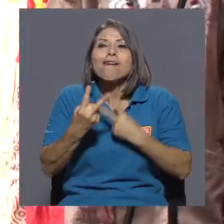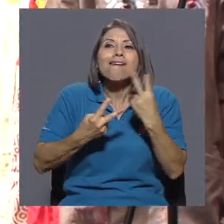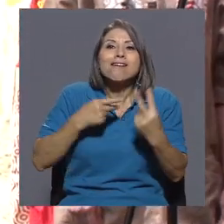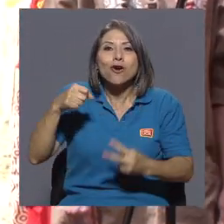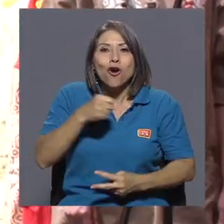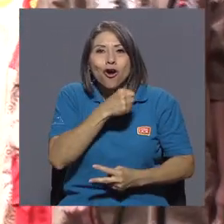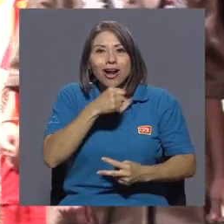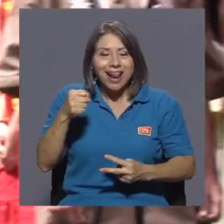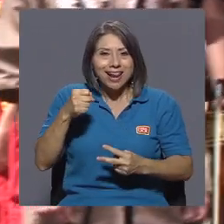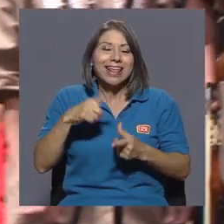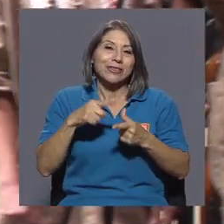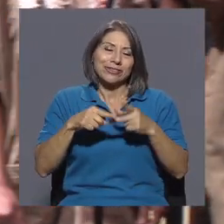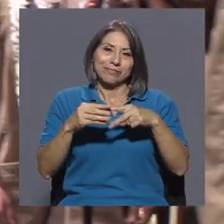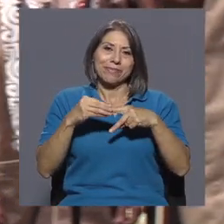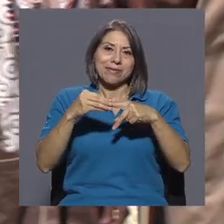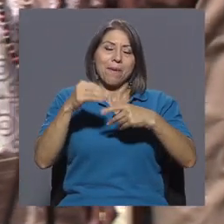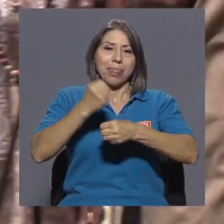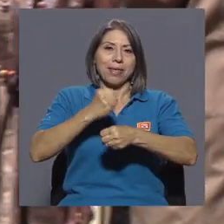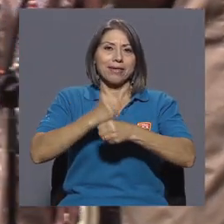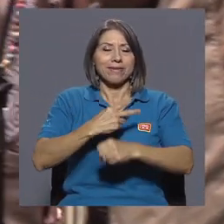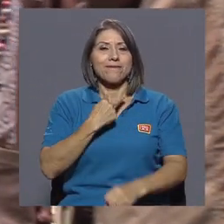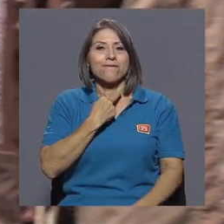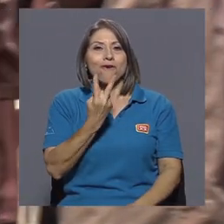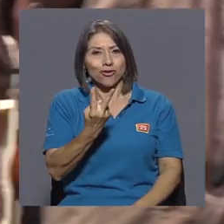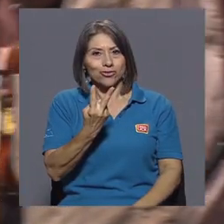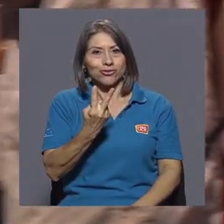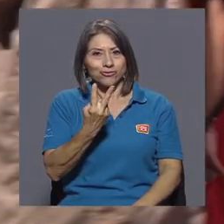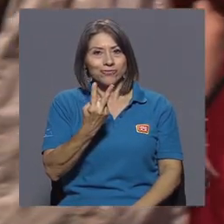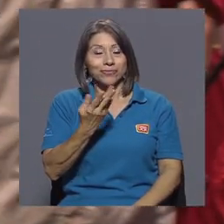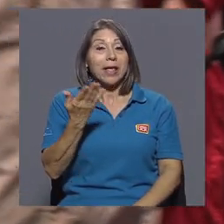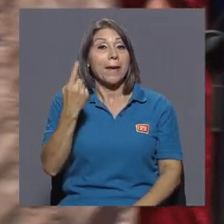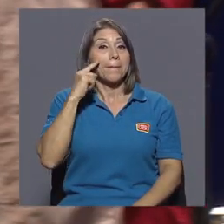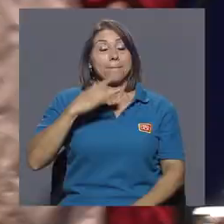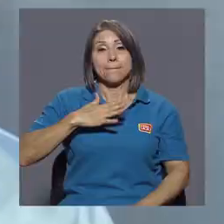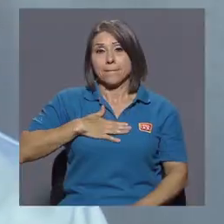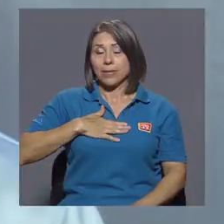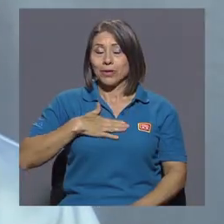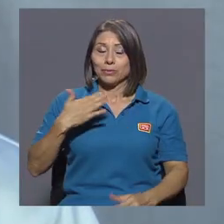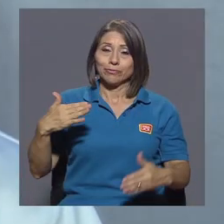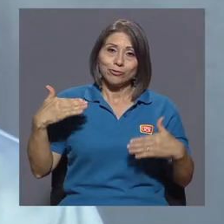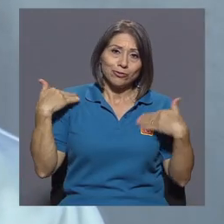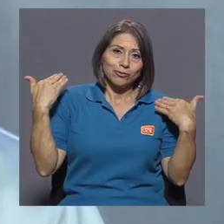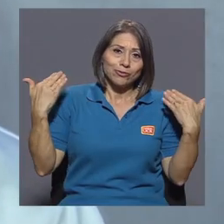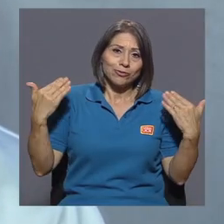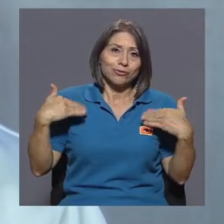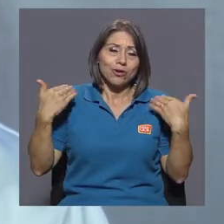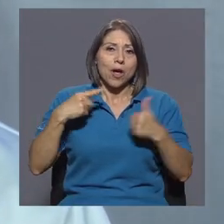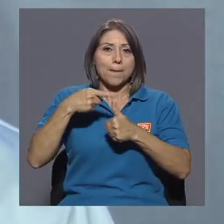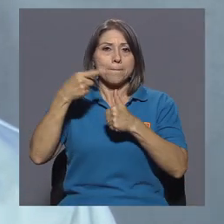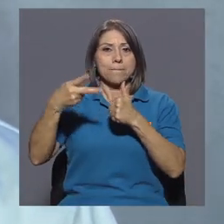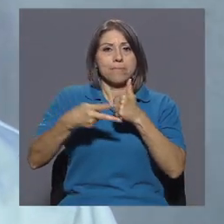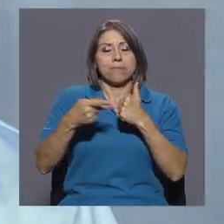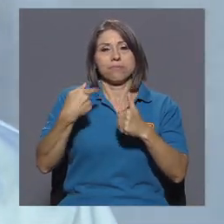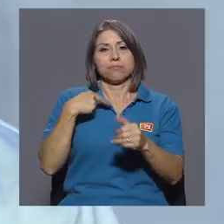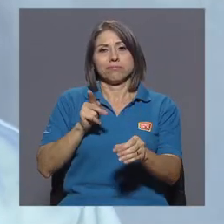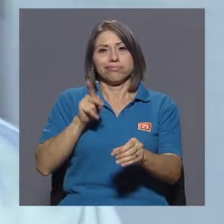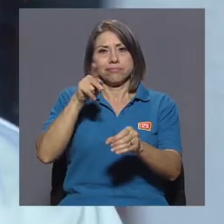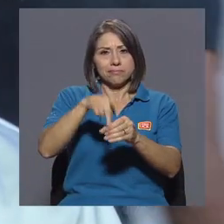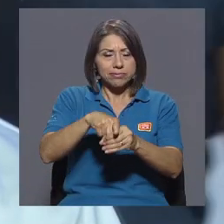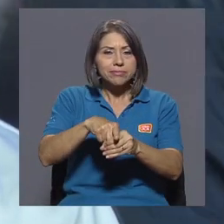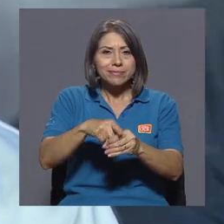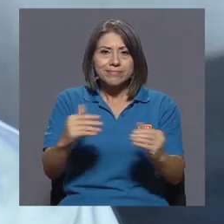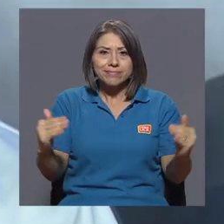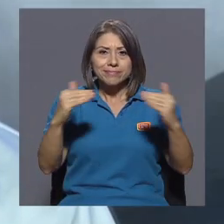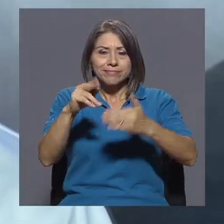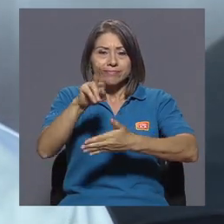trabajamos voz, el instrumento que es la voz. Para mí ha sido una gran alegría porque es la primera vez que participo a nivel